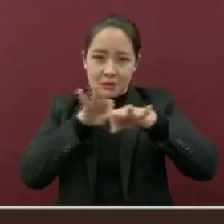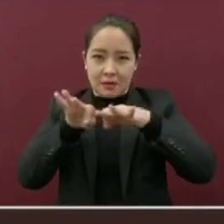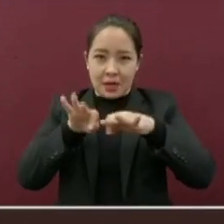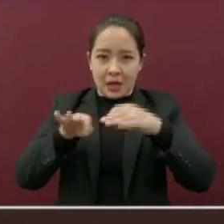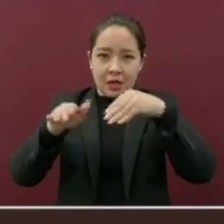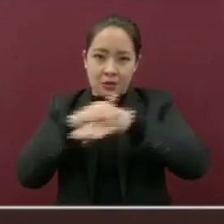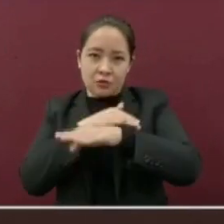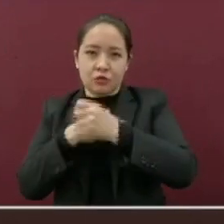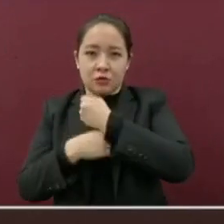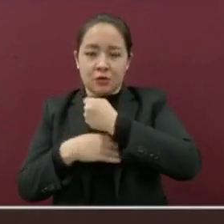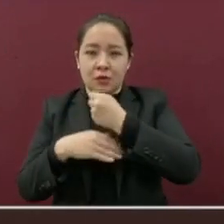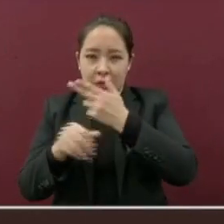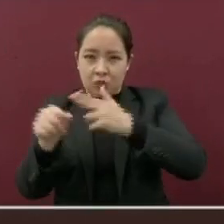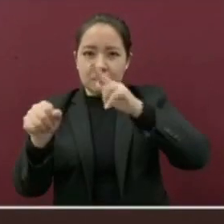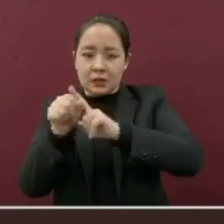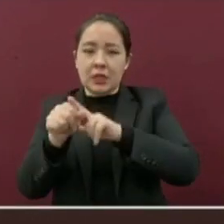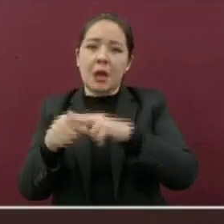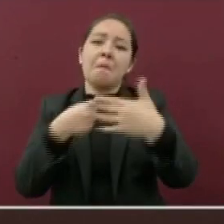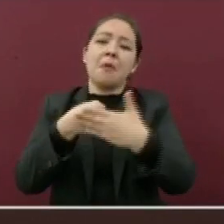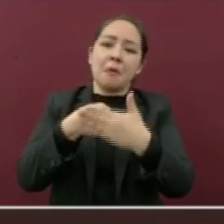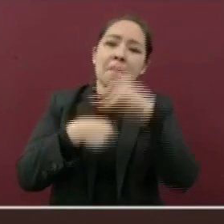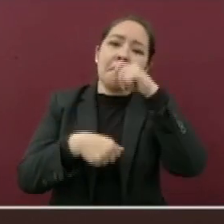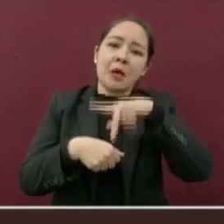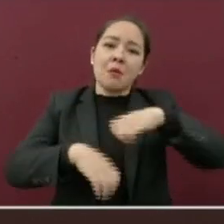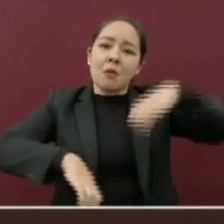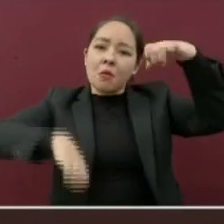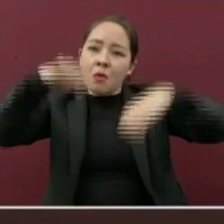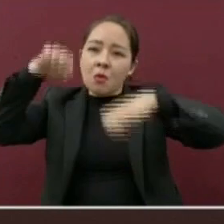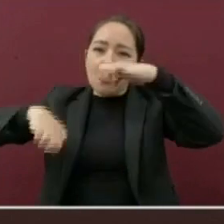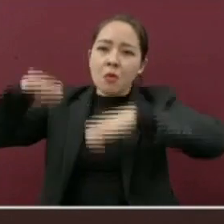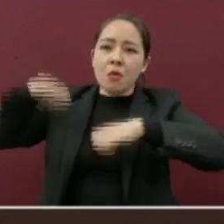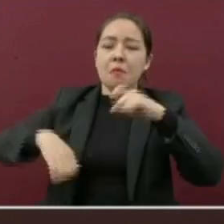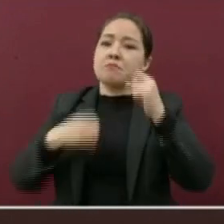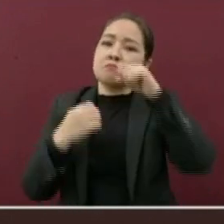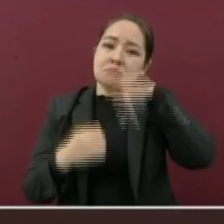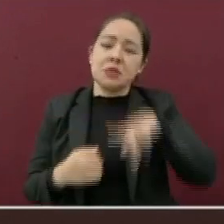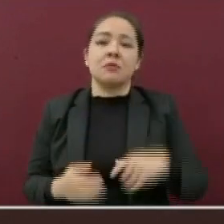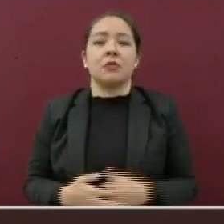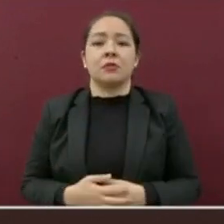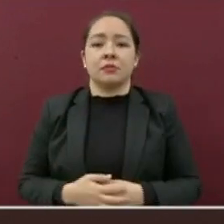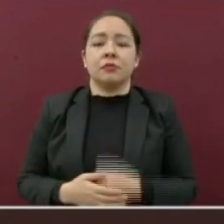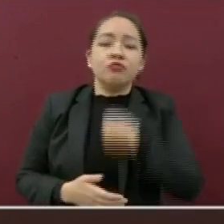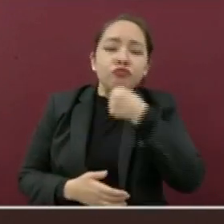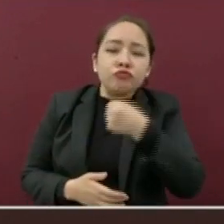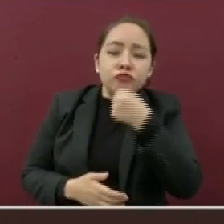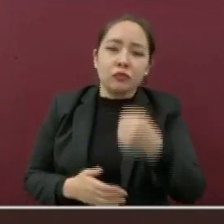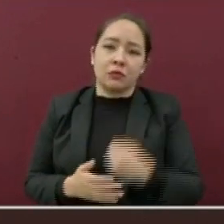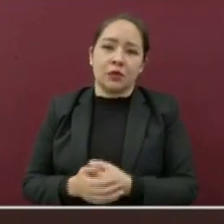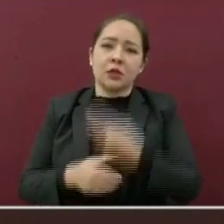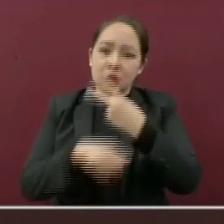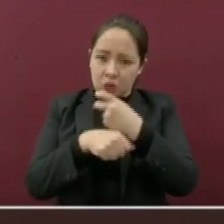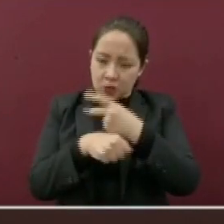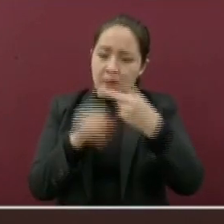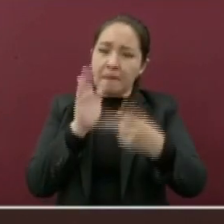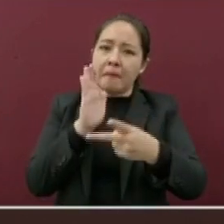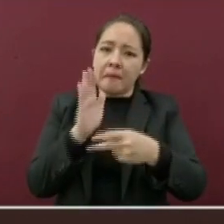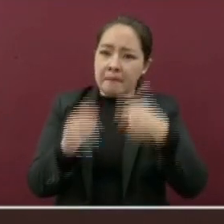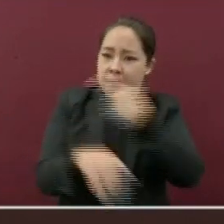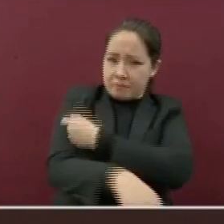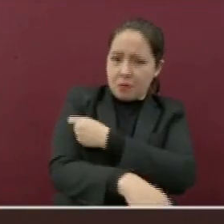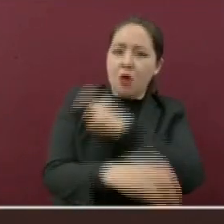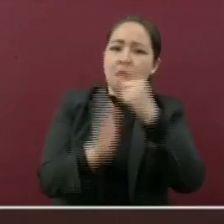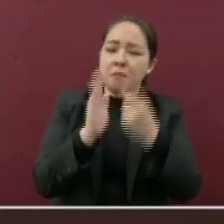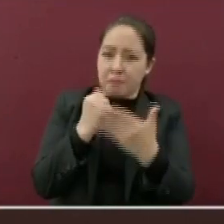también para la población de adultos mayores. Ciudadanos y ciudadanas veracruzanos, sigamos